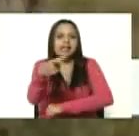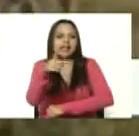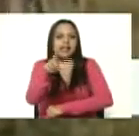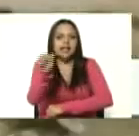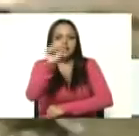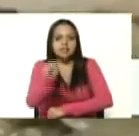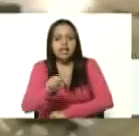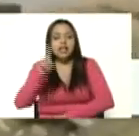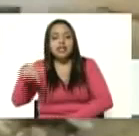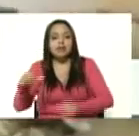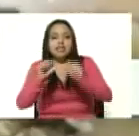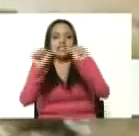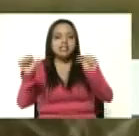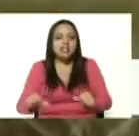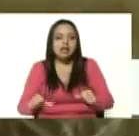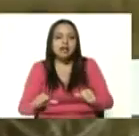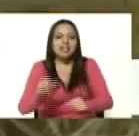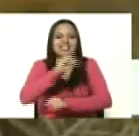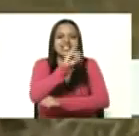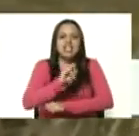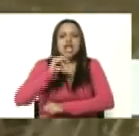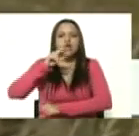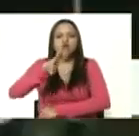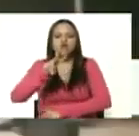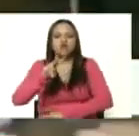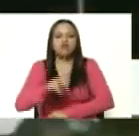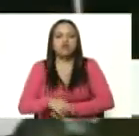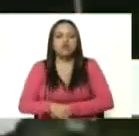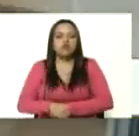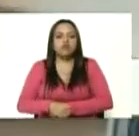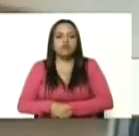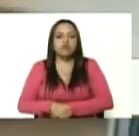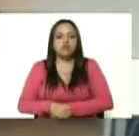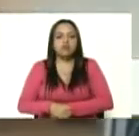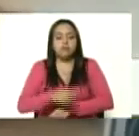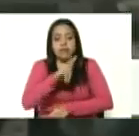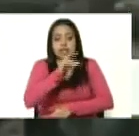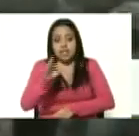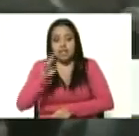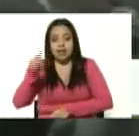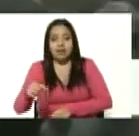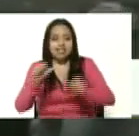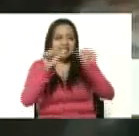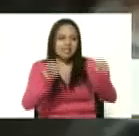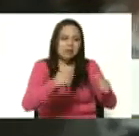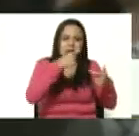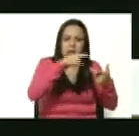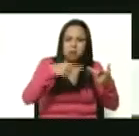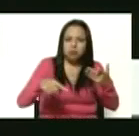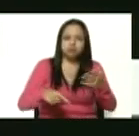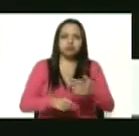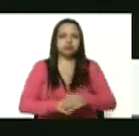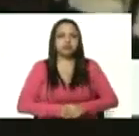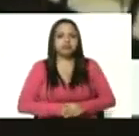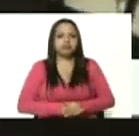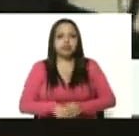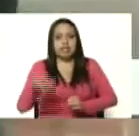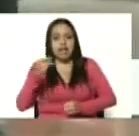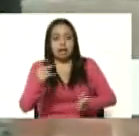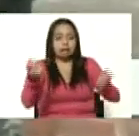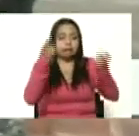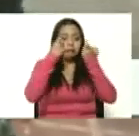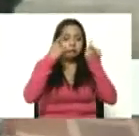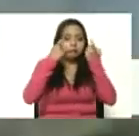en el sistema ZEU-23 más de trescientos operadores en el sistema pechora además se han formado